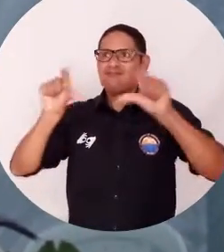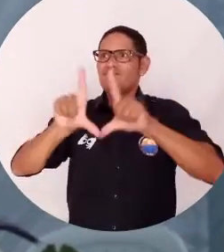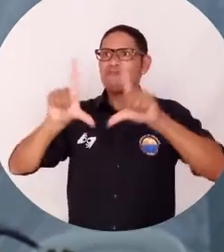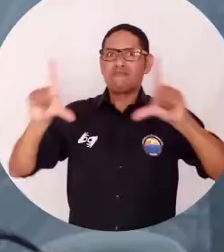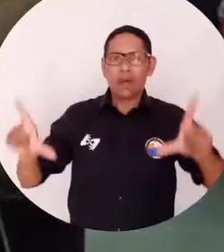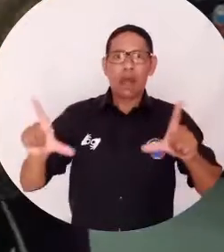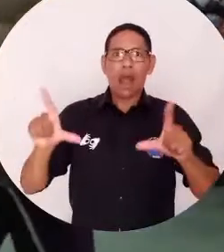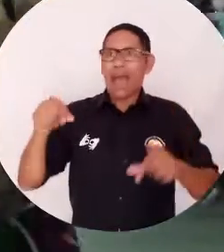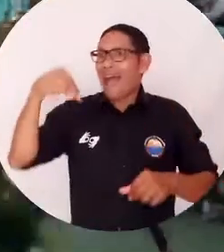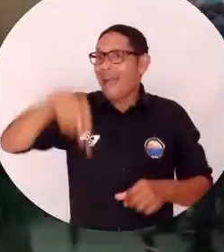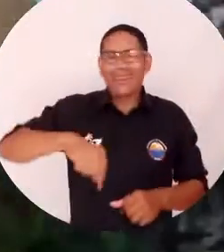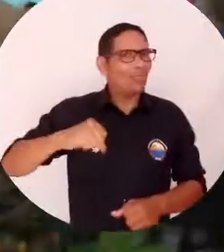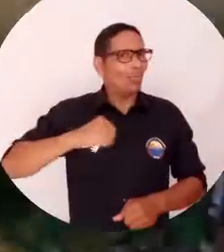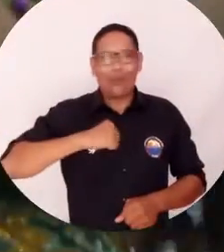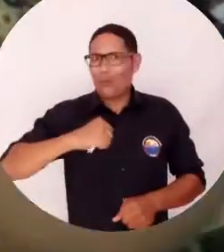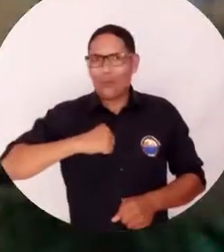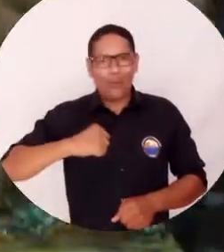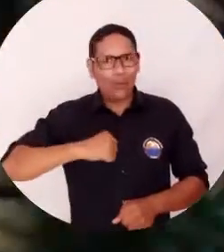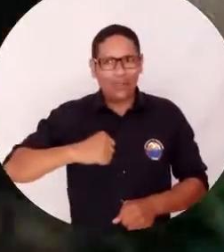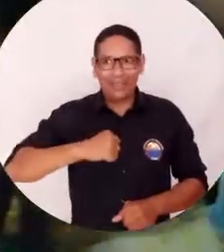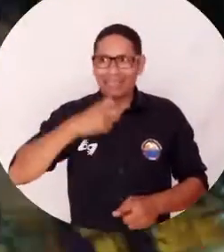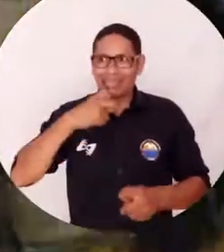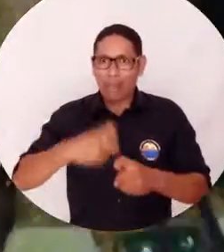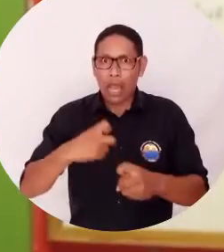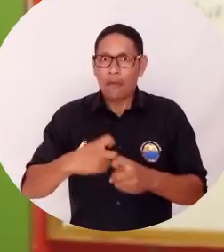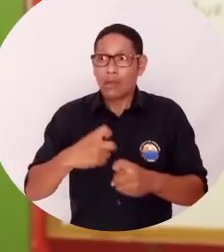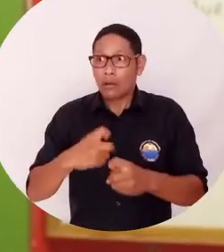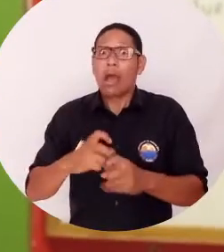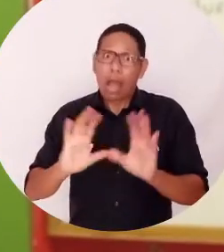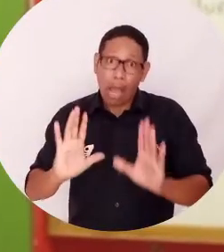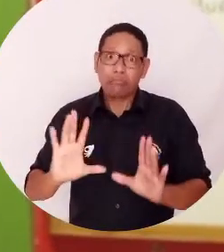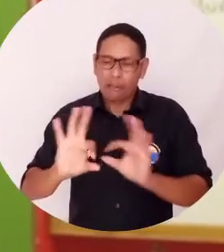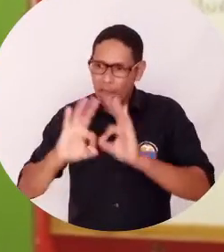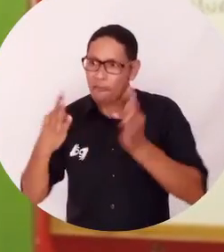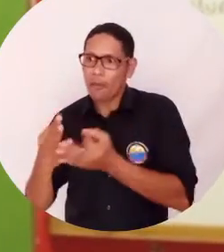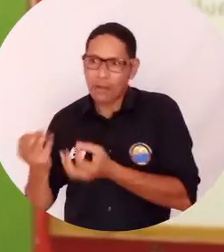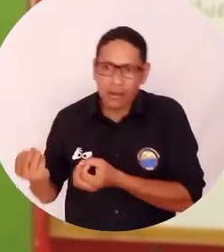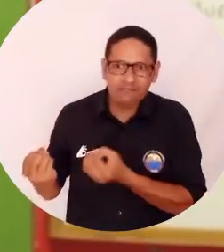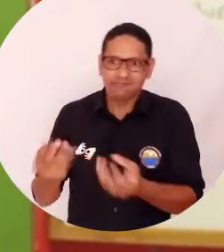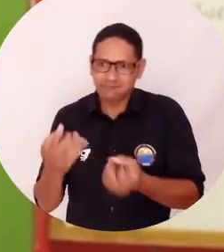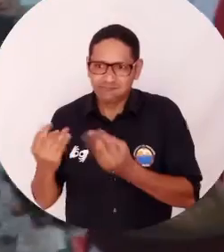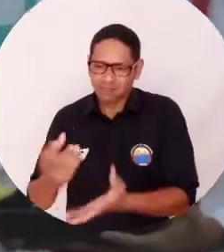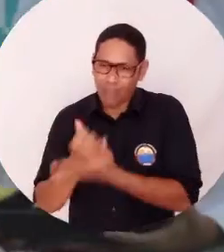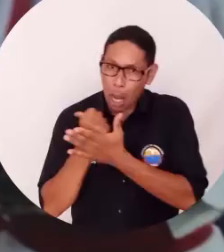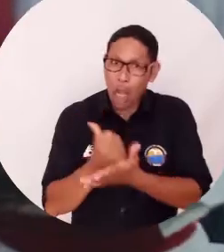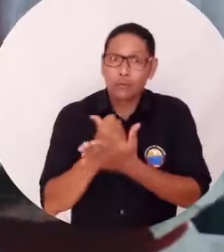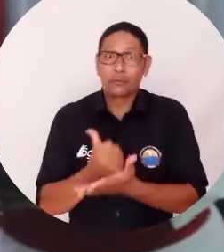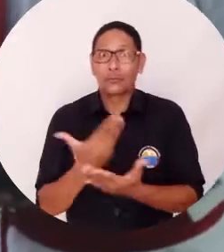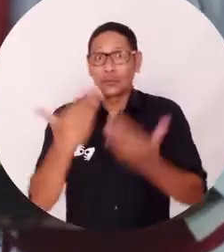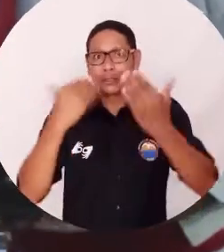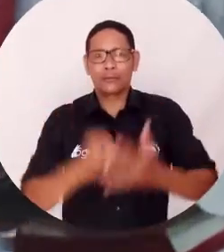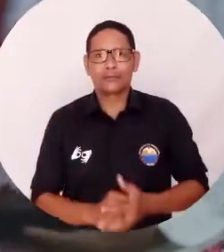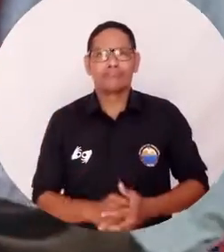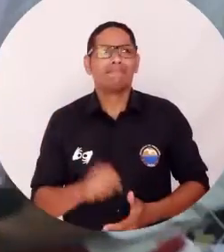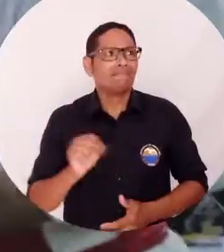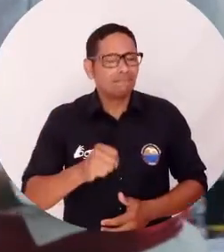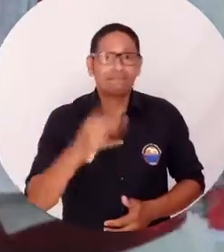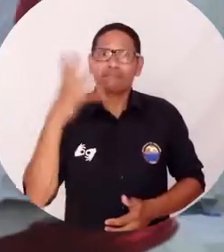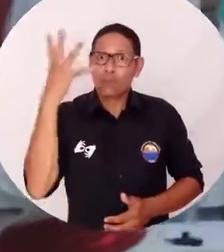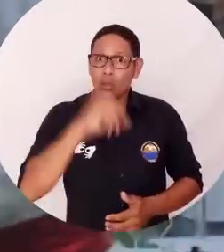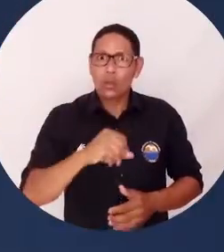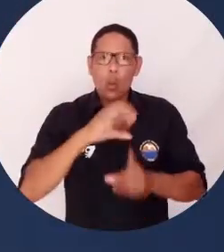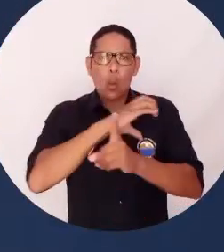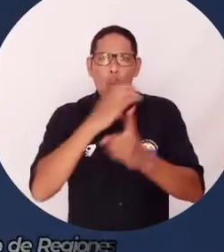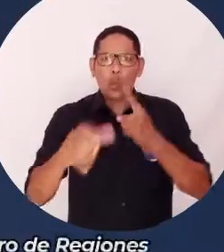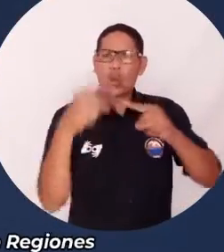o de pronto cosas que aquí estaban fuera del alcance de ellos pero entonces ahí también resaltamos el trabajo de las familias. Se mezclaron